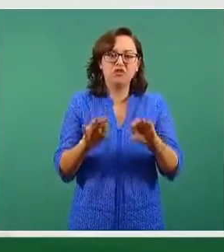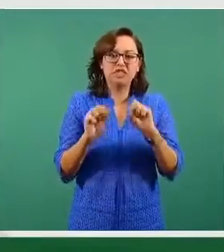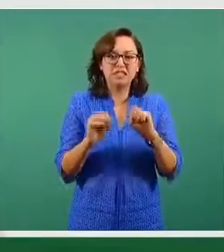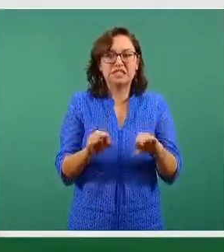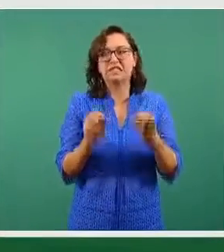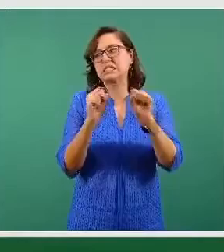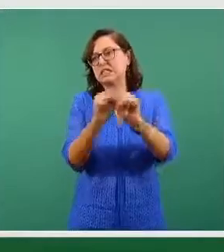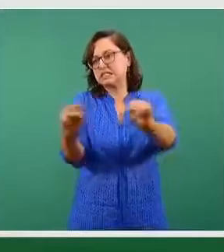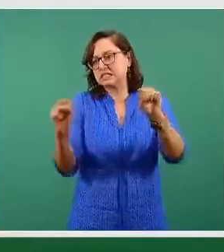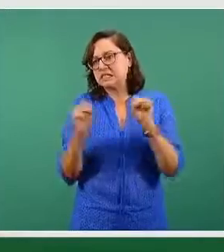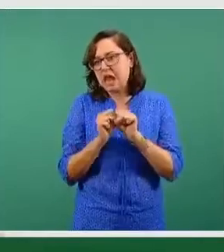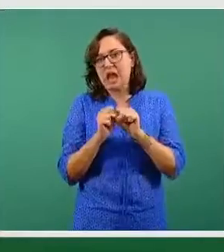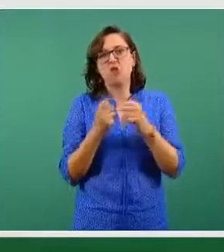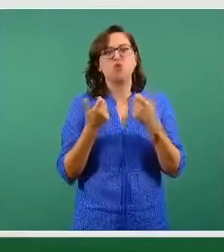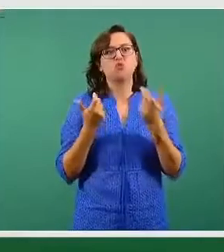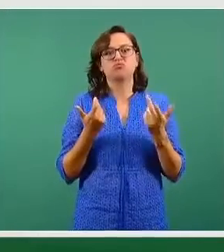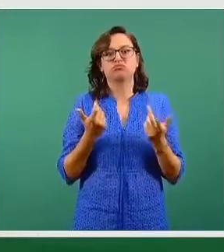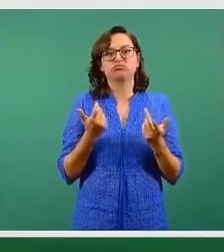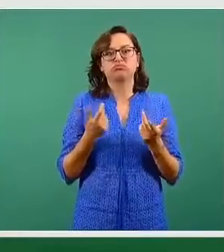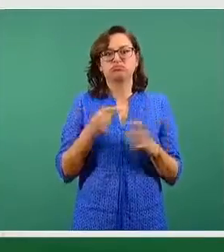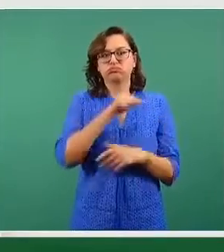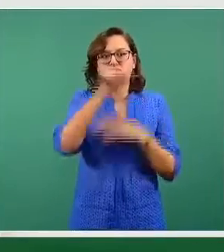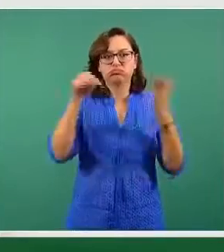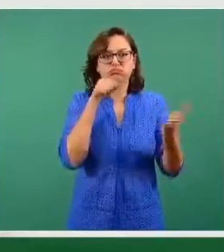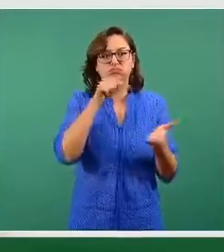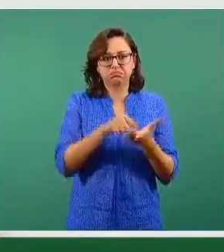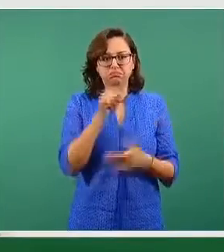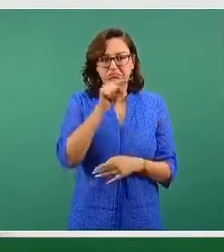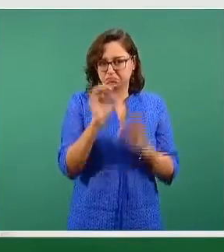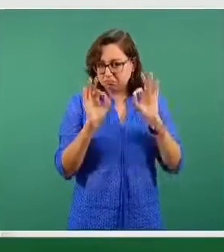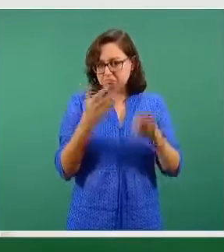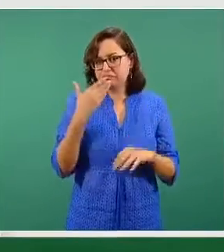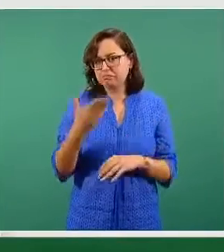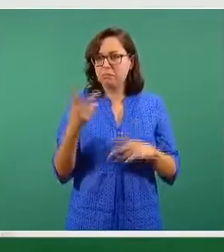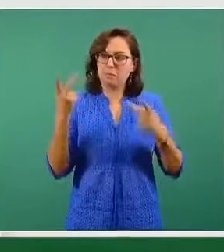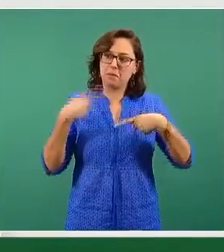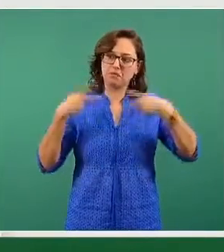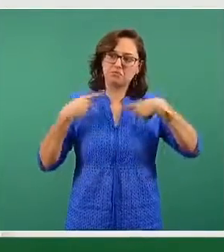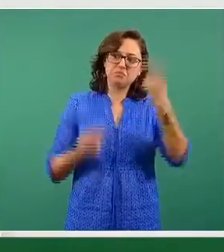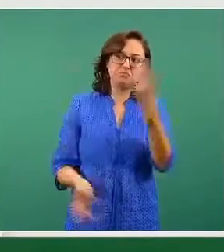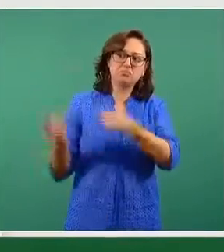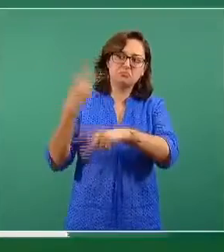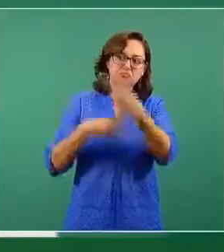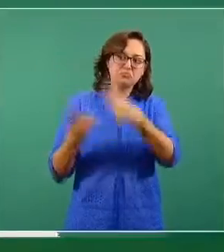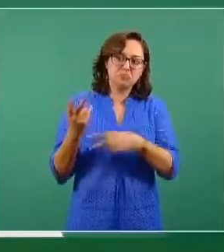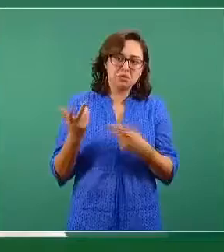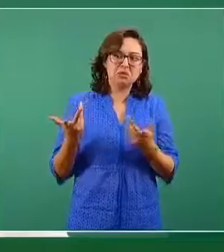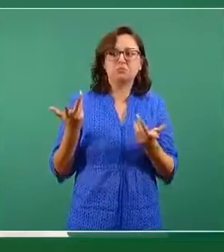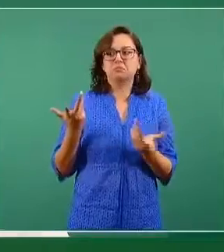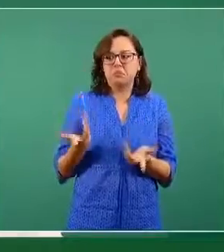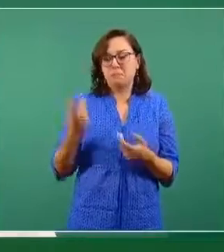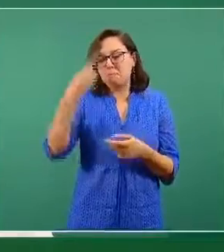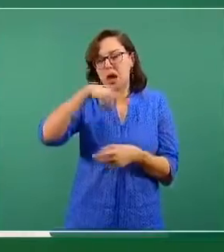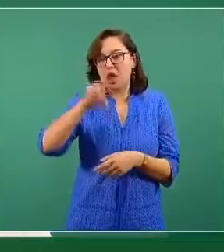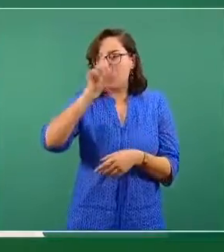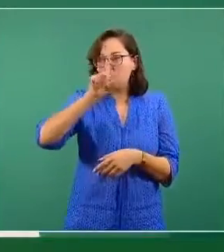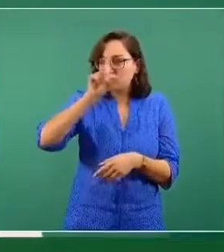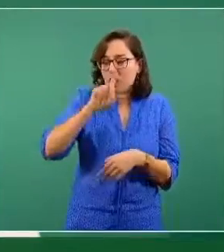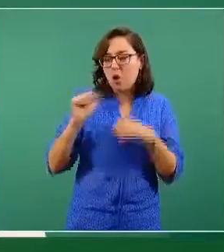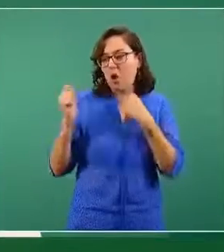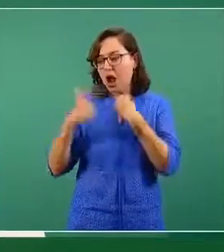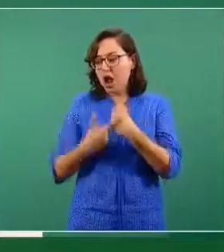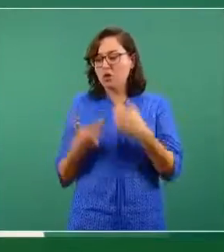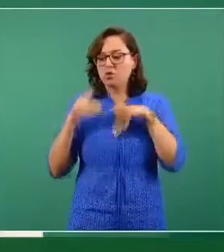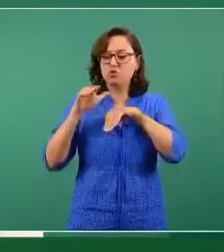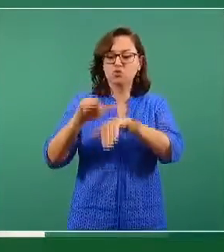son distintos espacios apropiadamente establecidos para que existan estas sesiones de consejería. Incluye